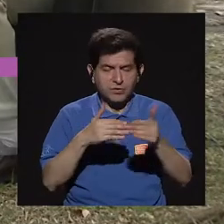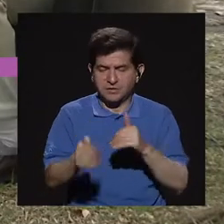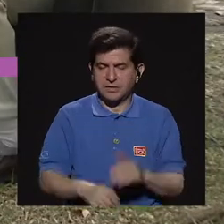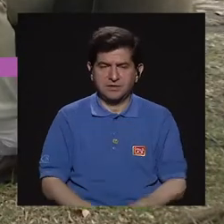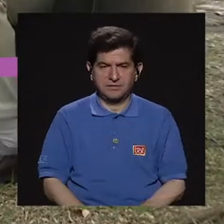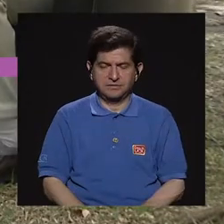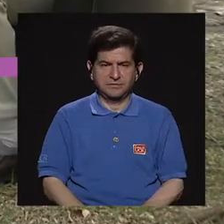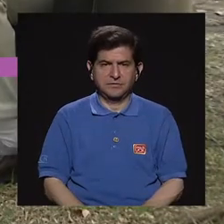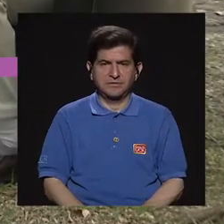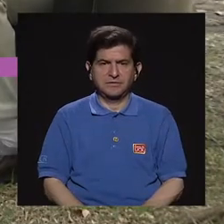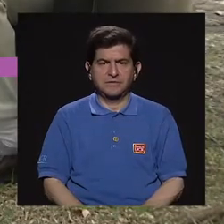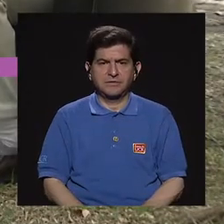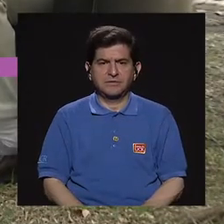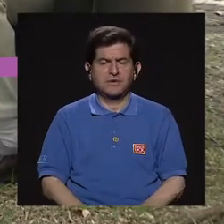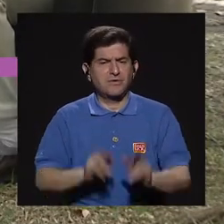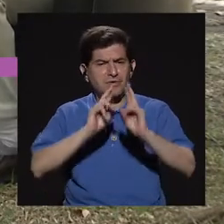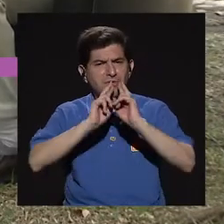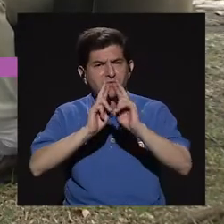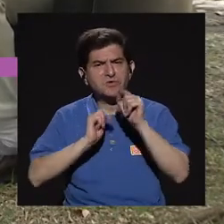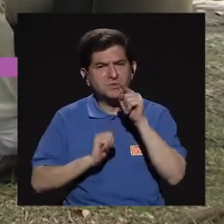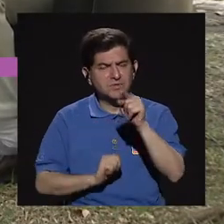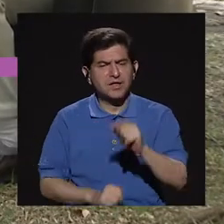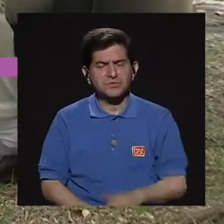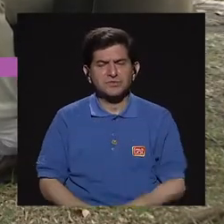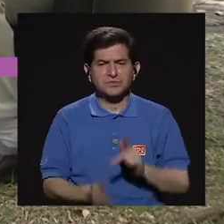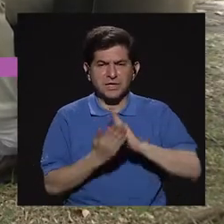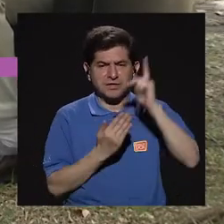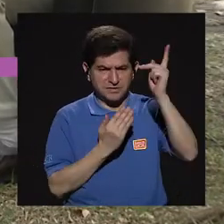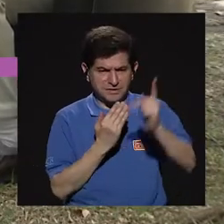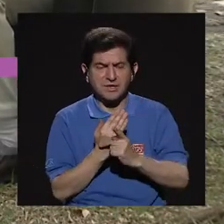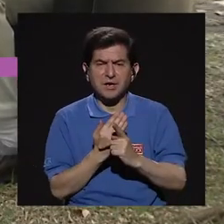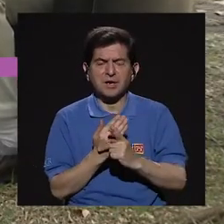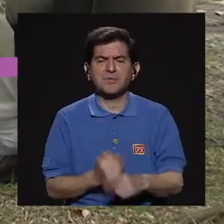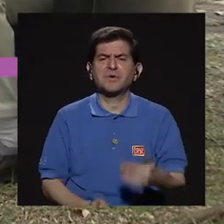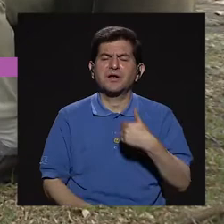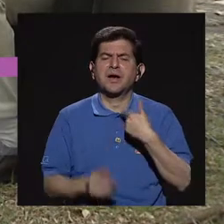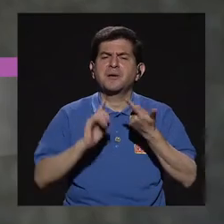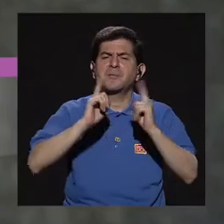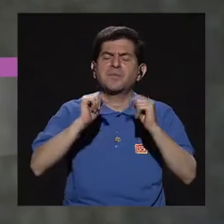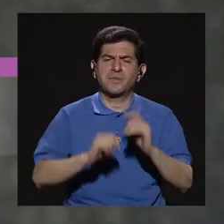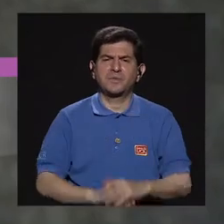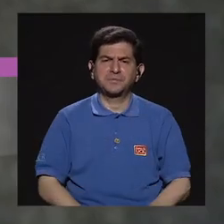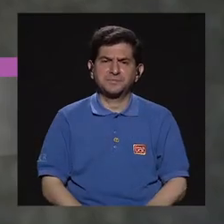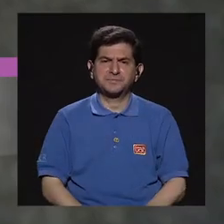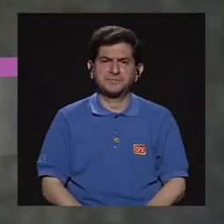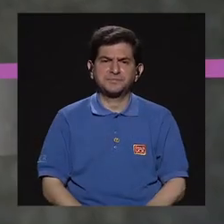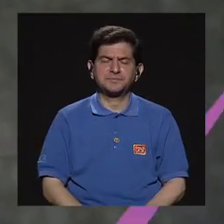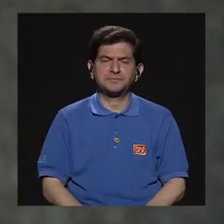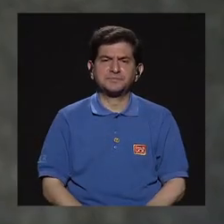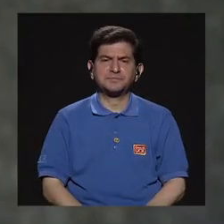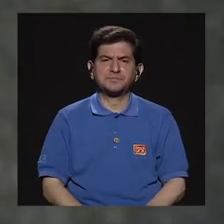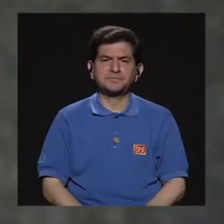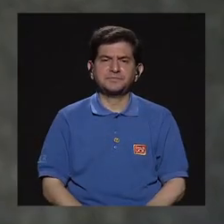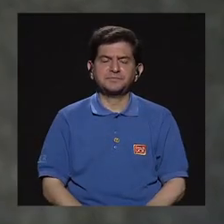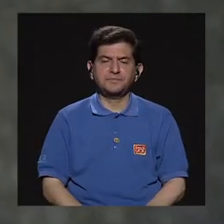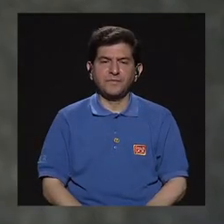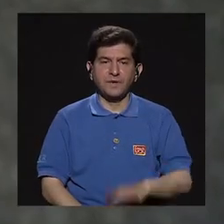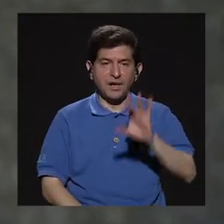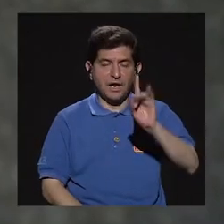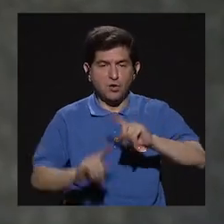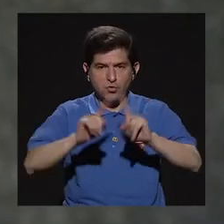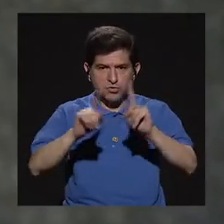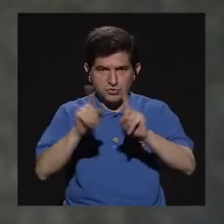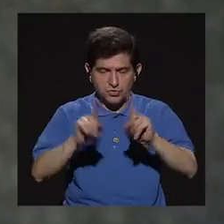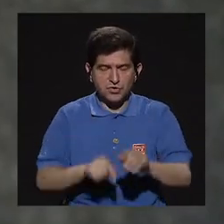eso, Tatiana, ¿cuáles son los resultados que ustedes, como programa, han obtenido? Bueno, en las ocho